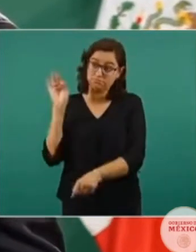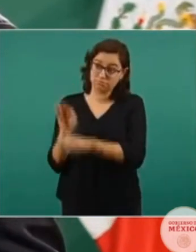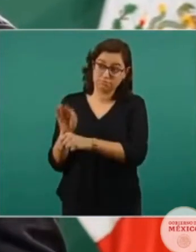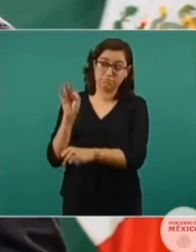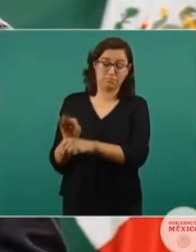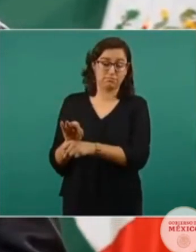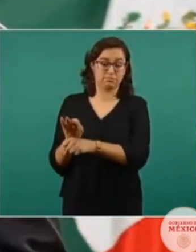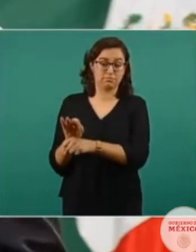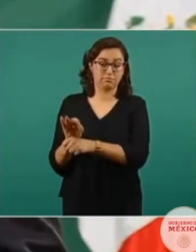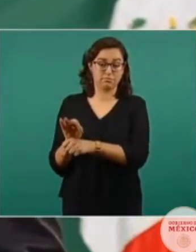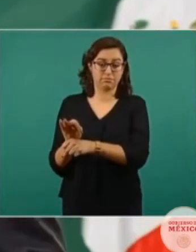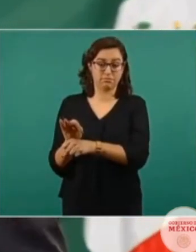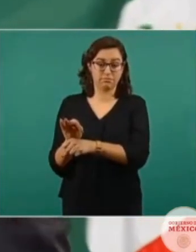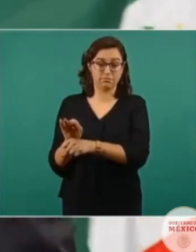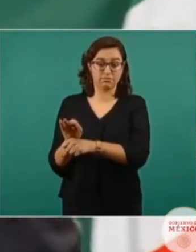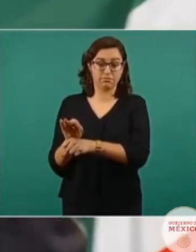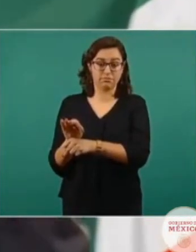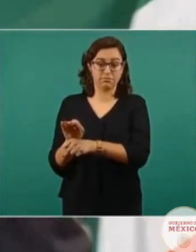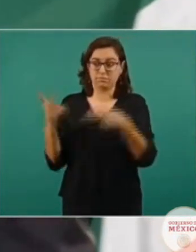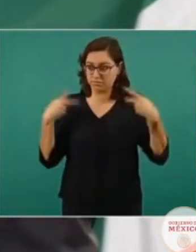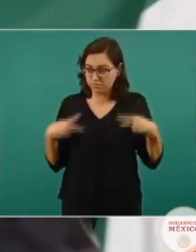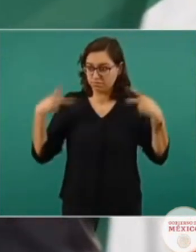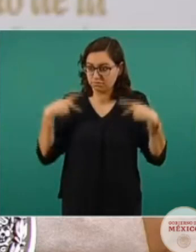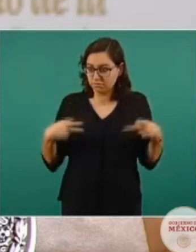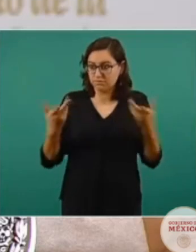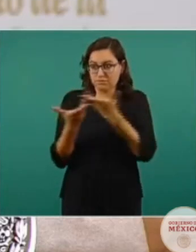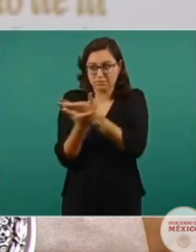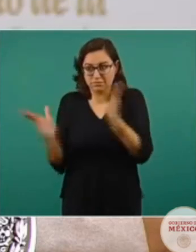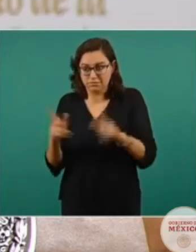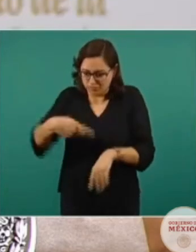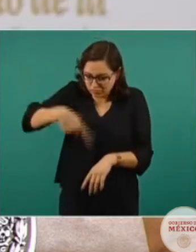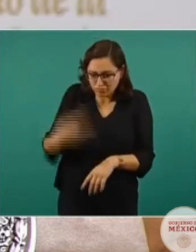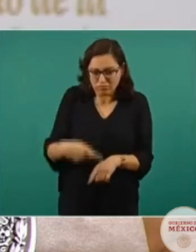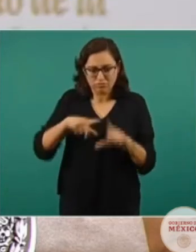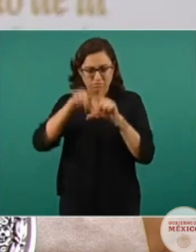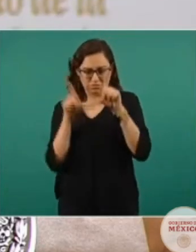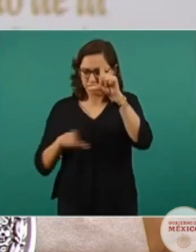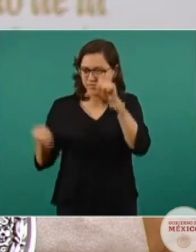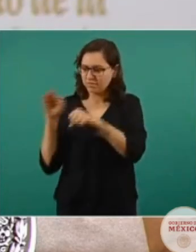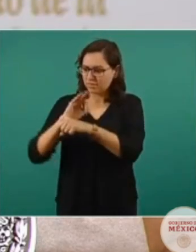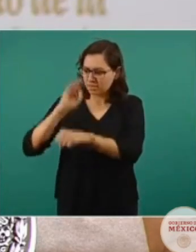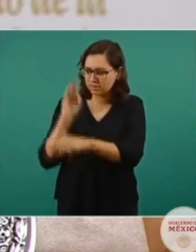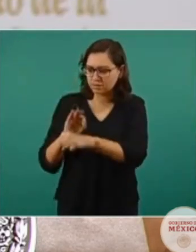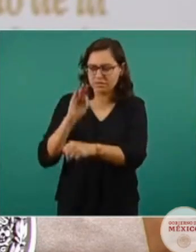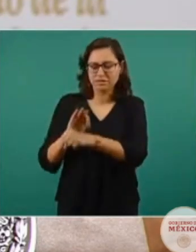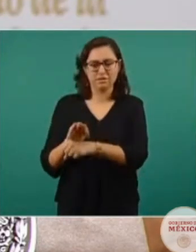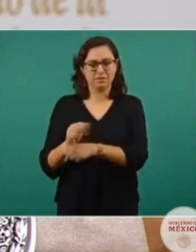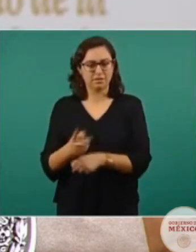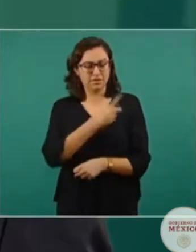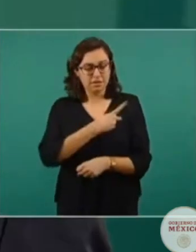defender a los ciudadanos mexicanos, defender al pueblo